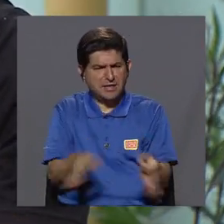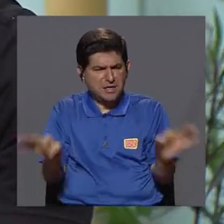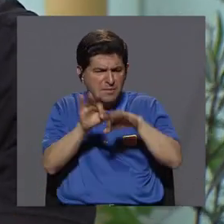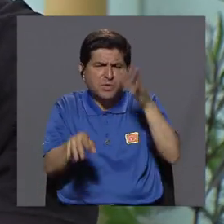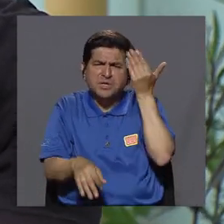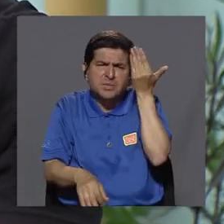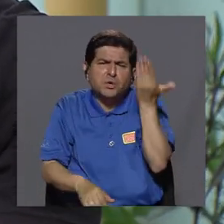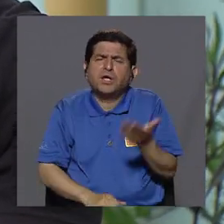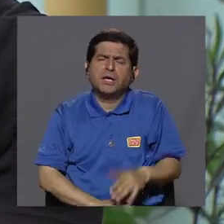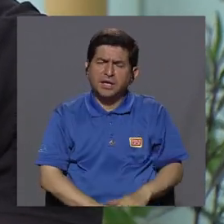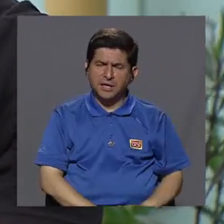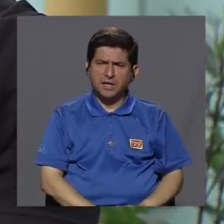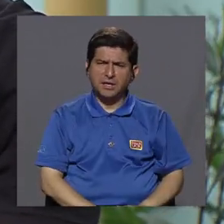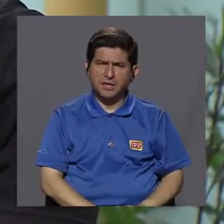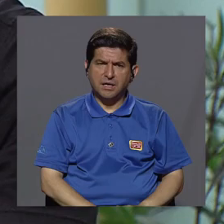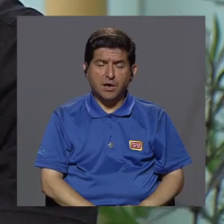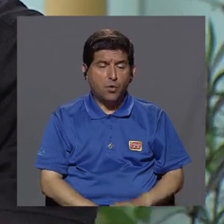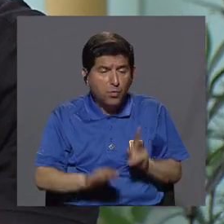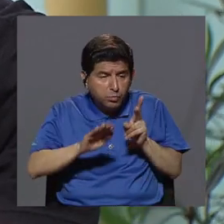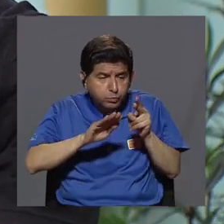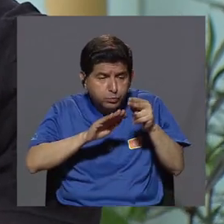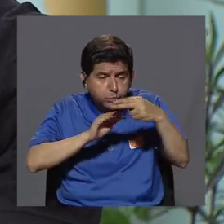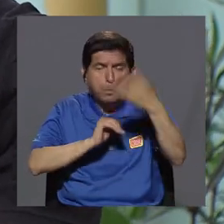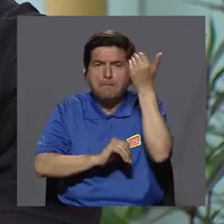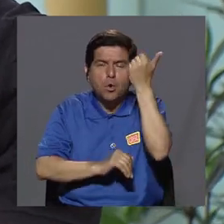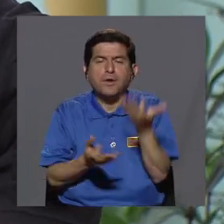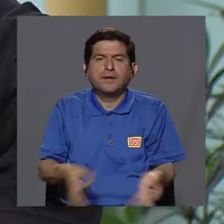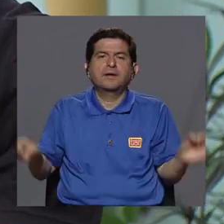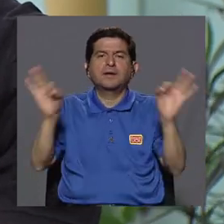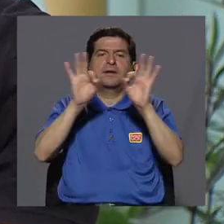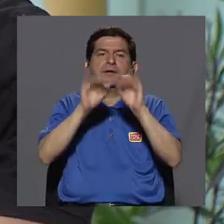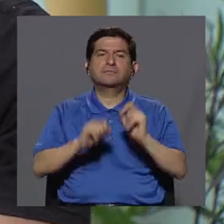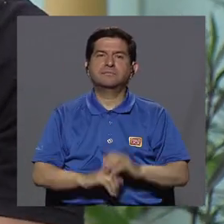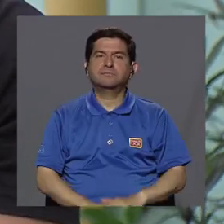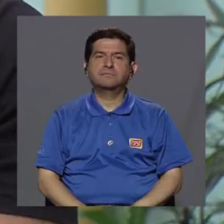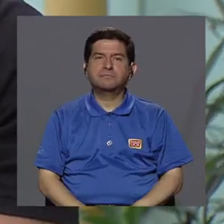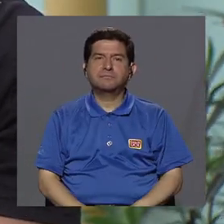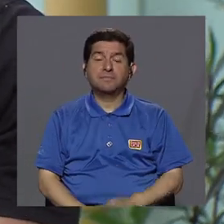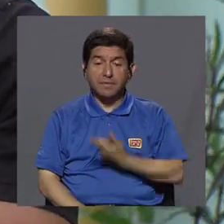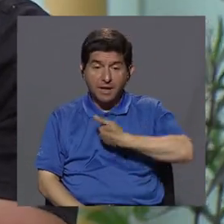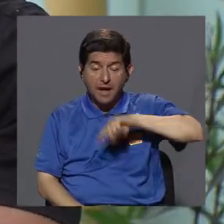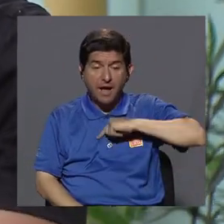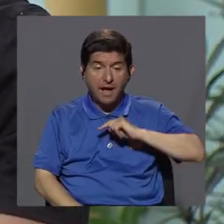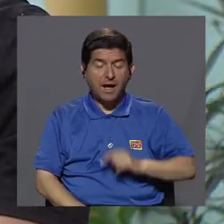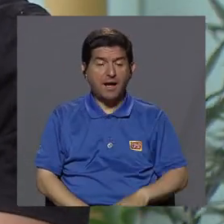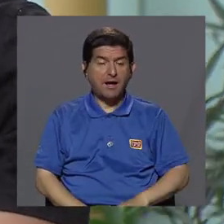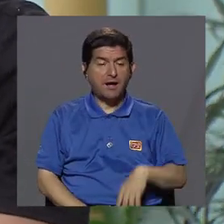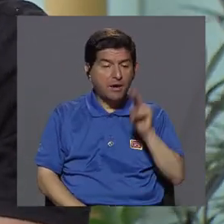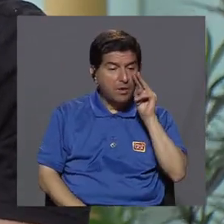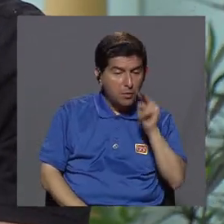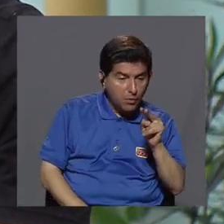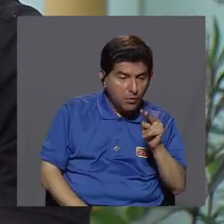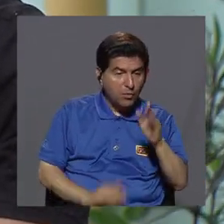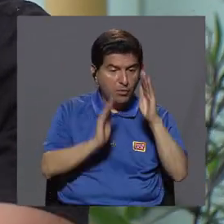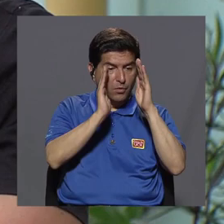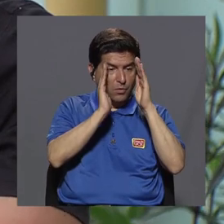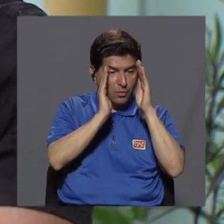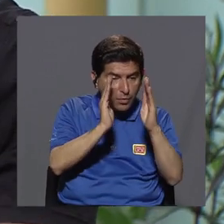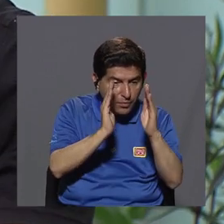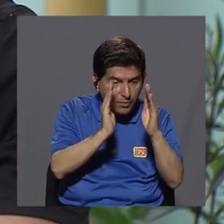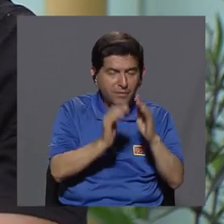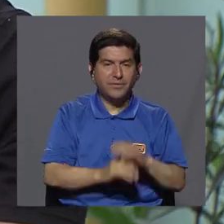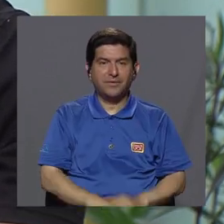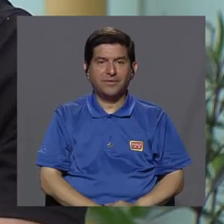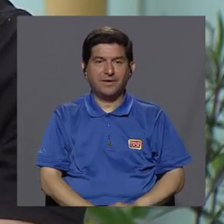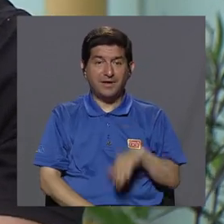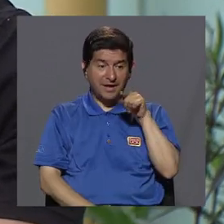es importante la arteterapia? ¿Por qué recortar es importante? ¿Verdad? Porque, ok, estamos fijándonos, estamos atentos,